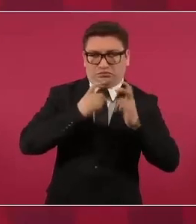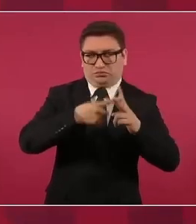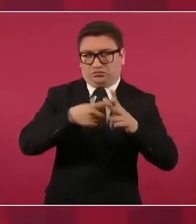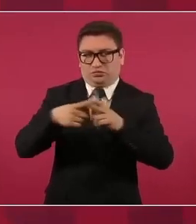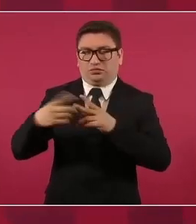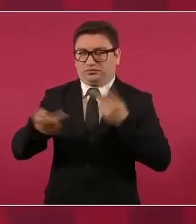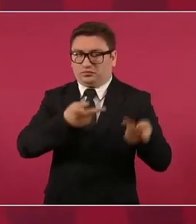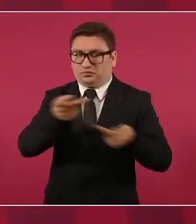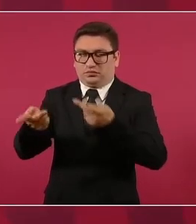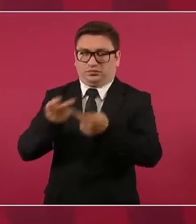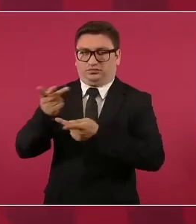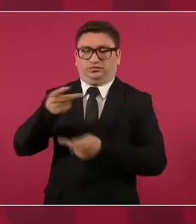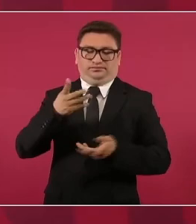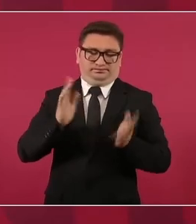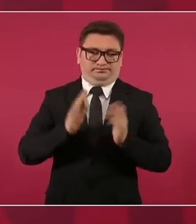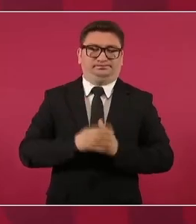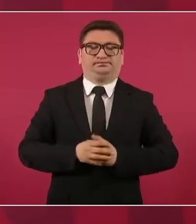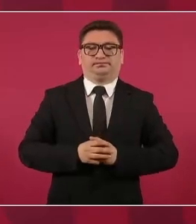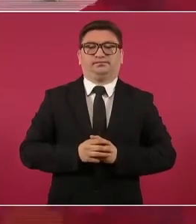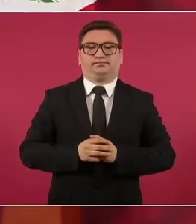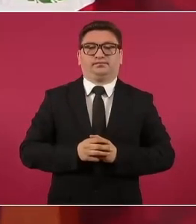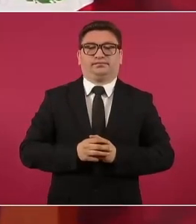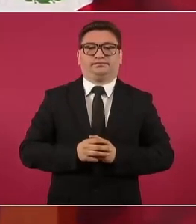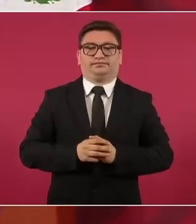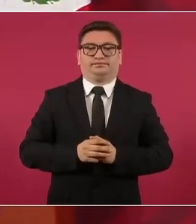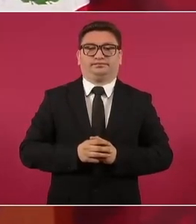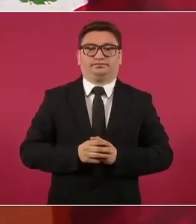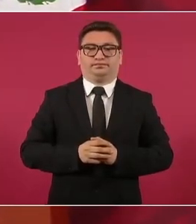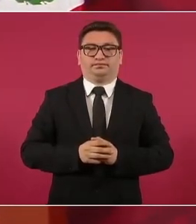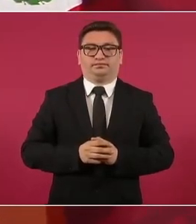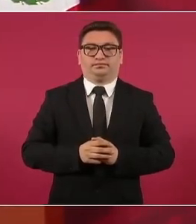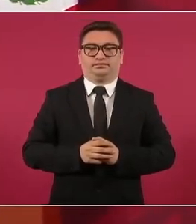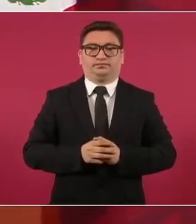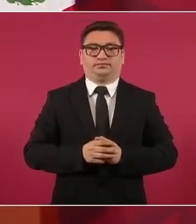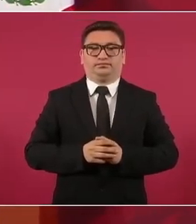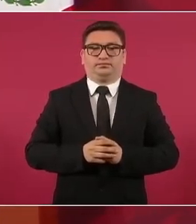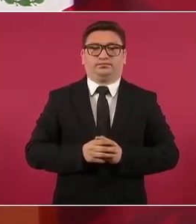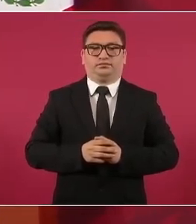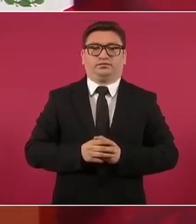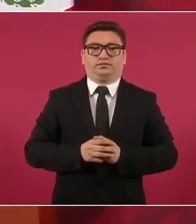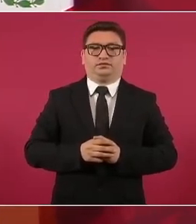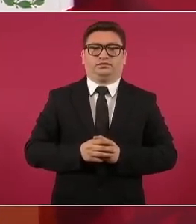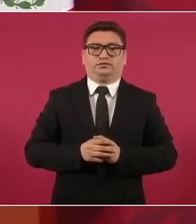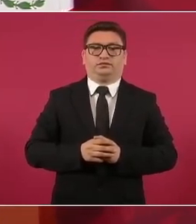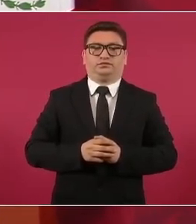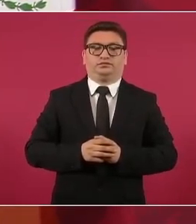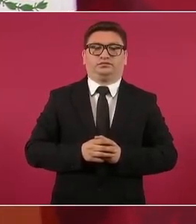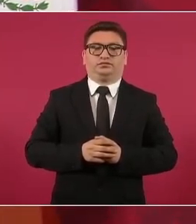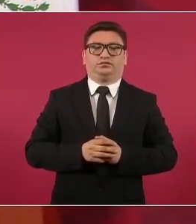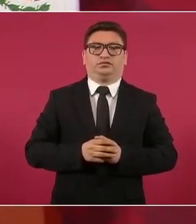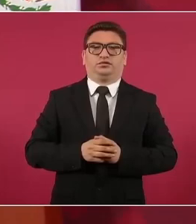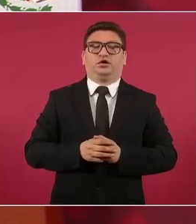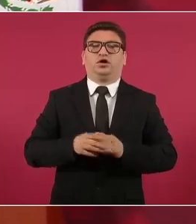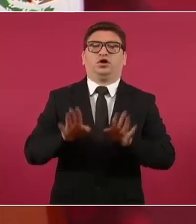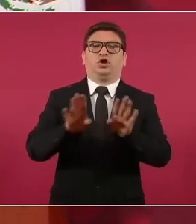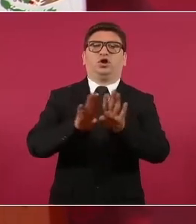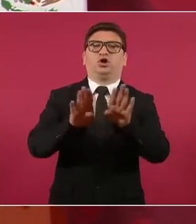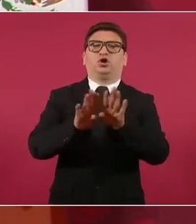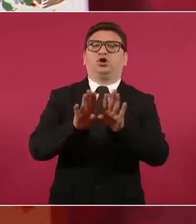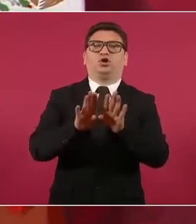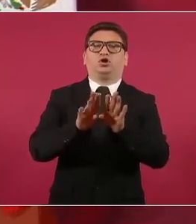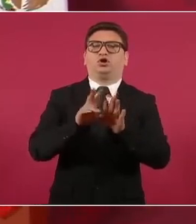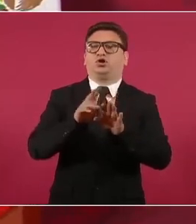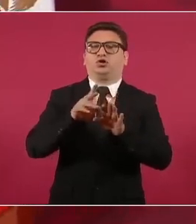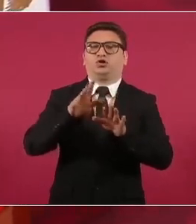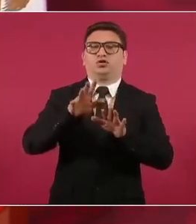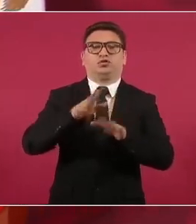de cómo se ve a los